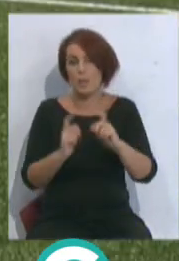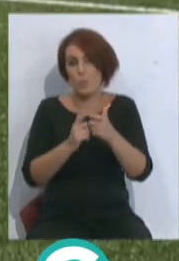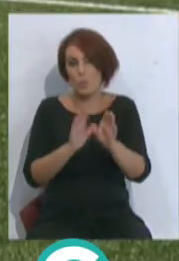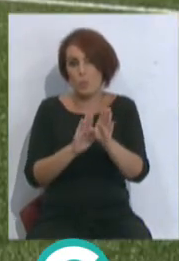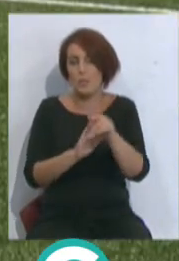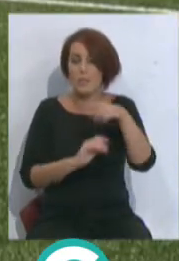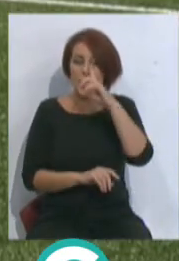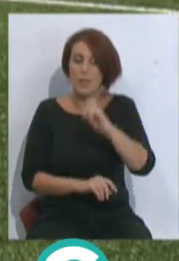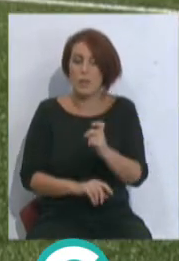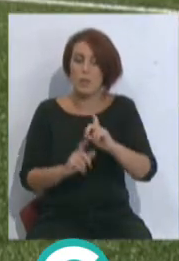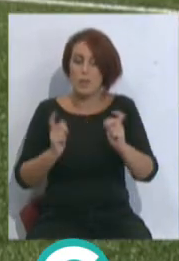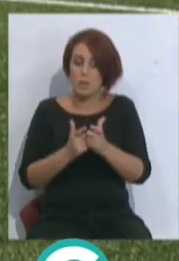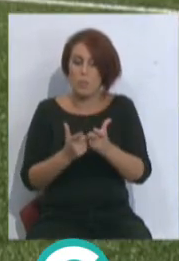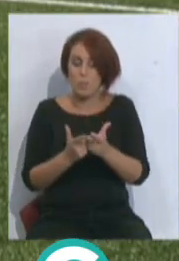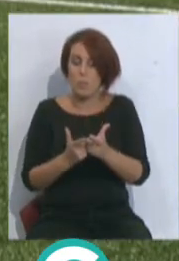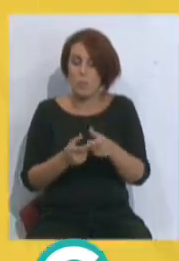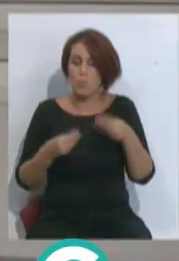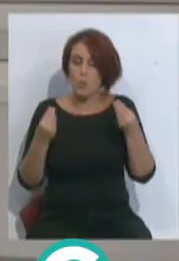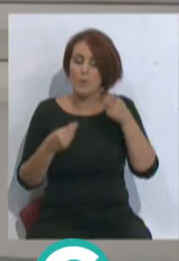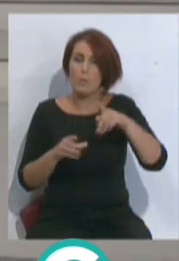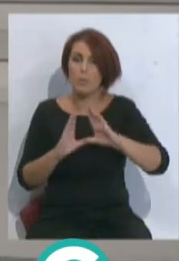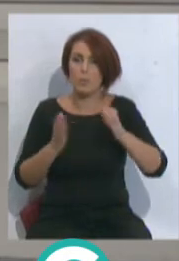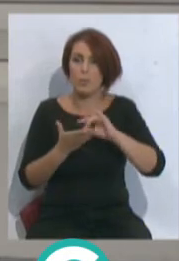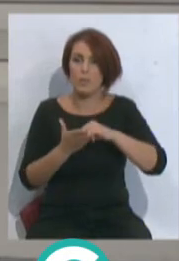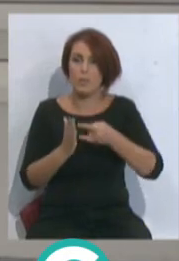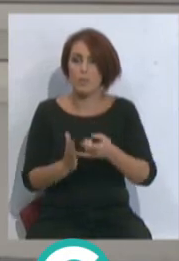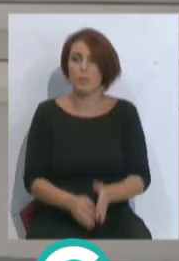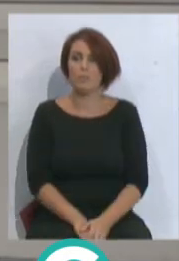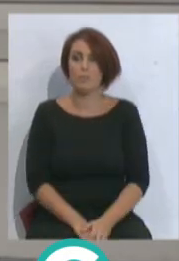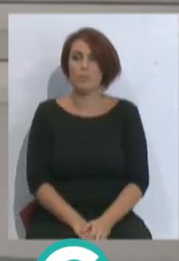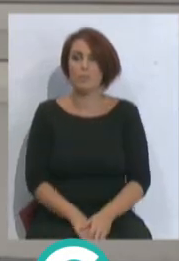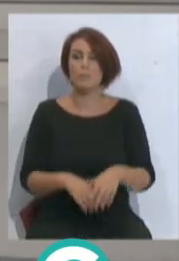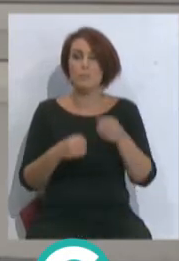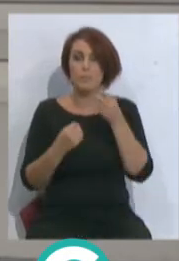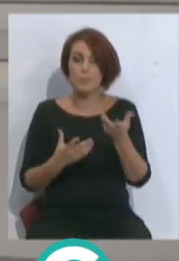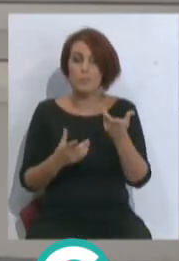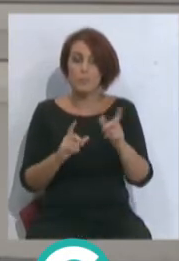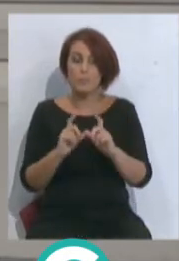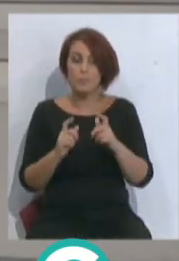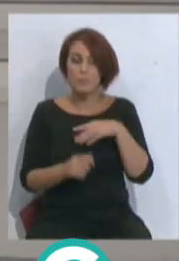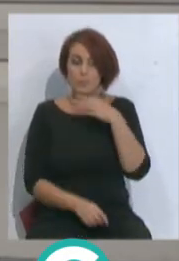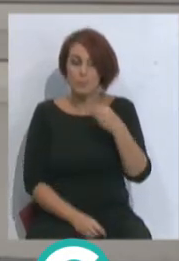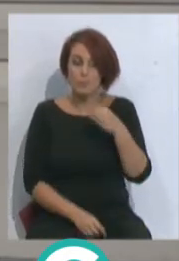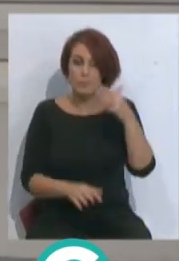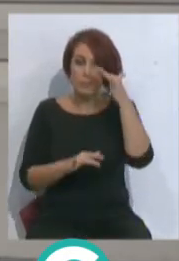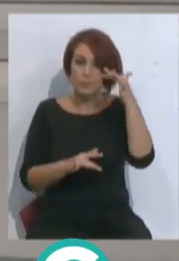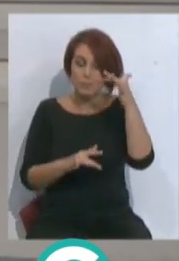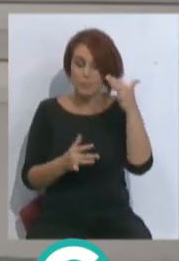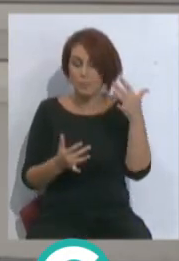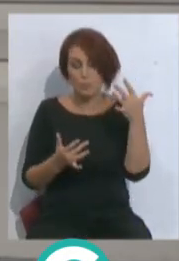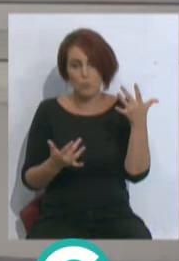mejorar este año con el gran equipo que tengo y el gran cuerpo técnico. Bueno, un pibe con toda la ilusión del mundo,